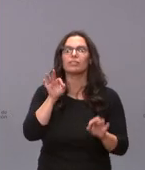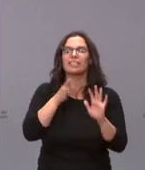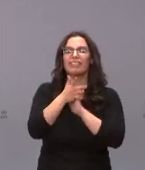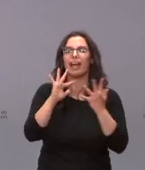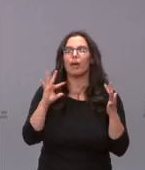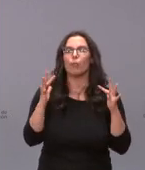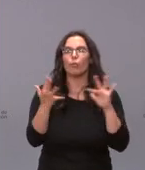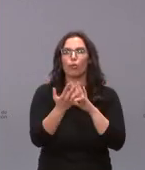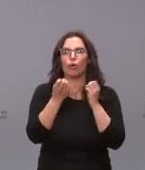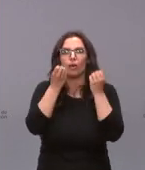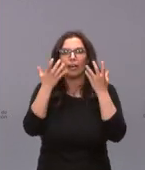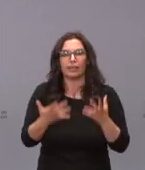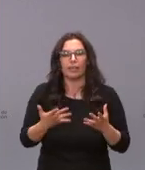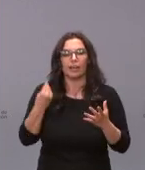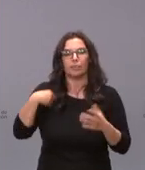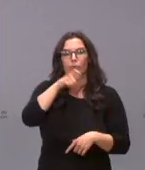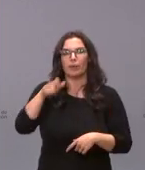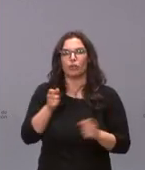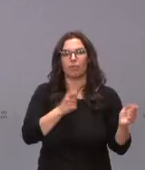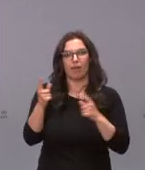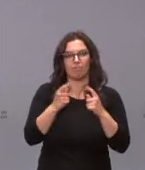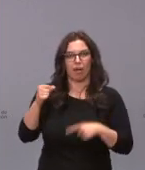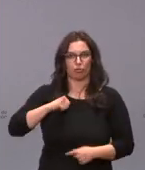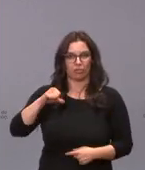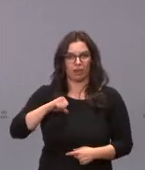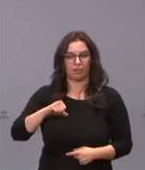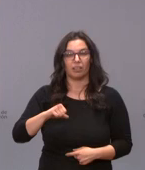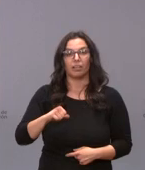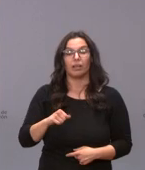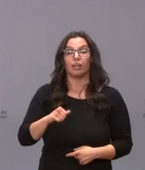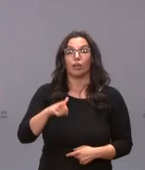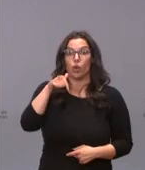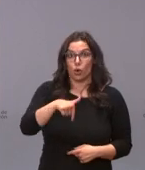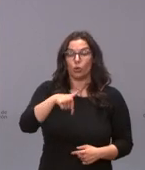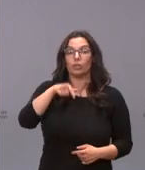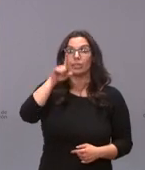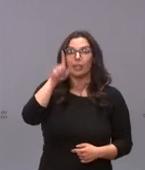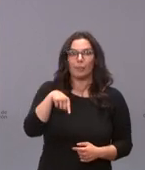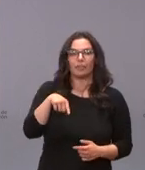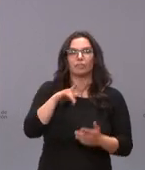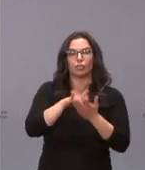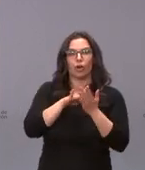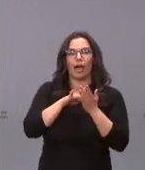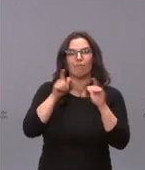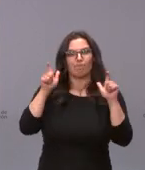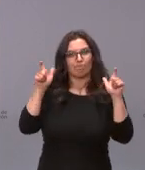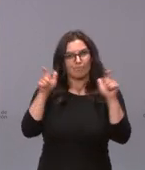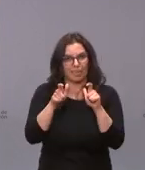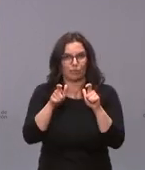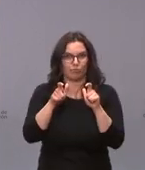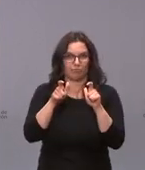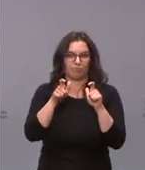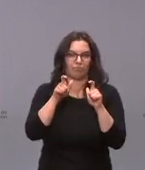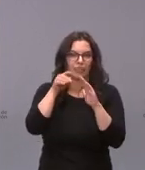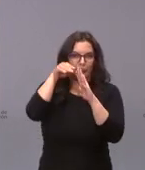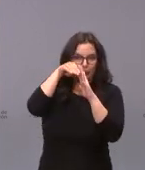de los pacientes ingresados y decirles que hoy también se produce un descenso en el número de pacientes ingresados,